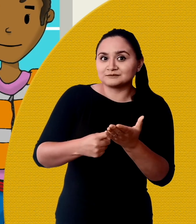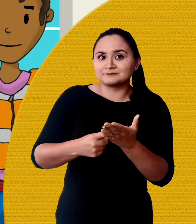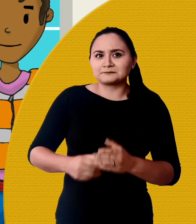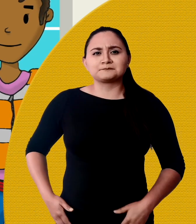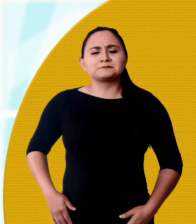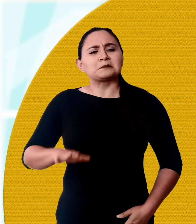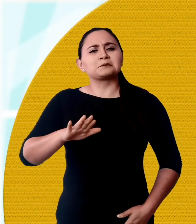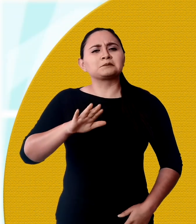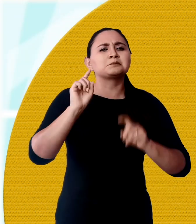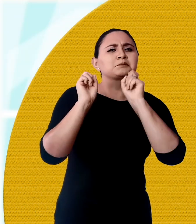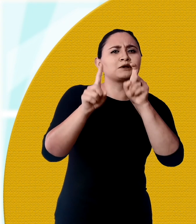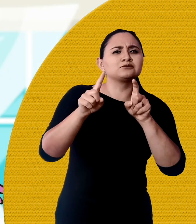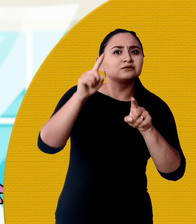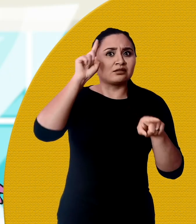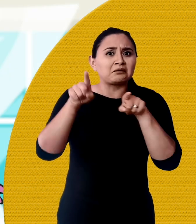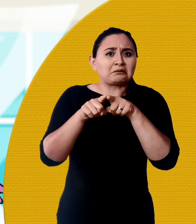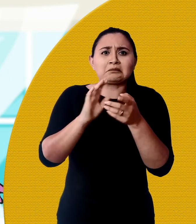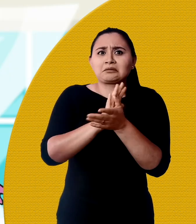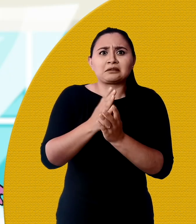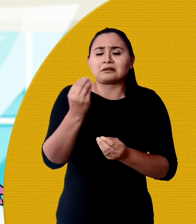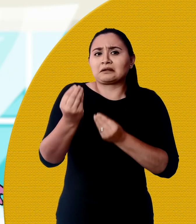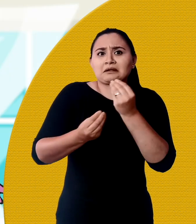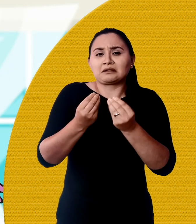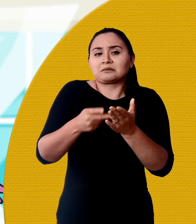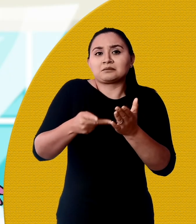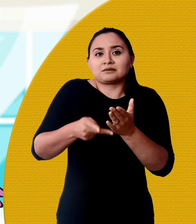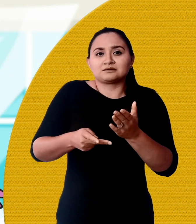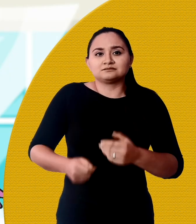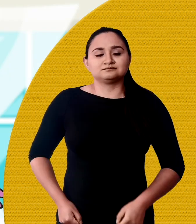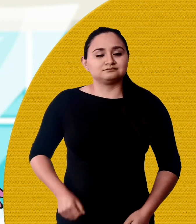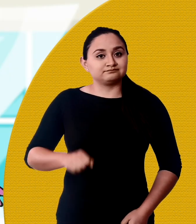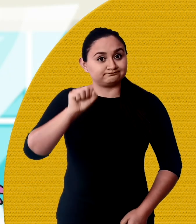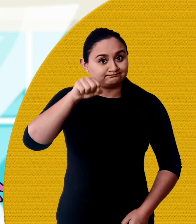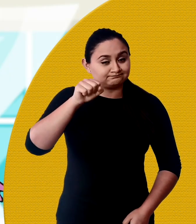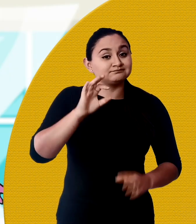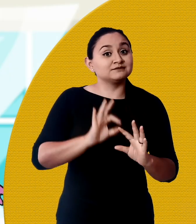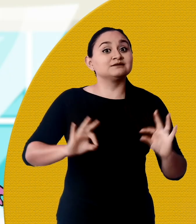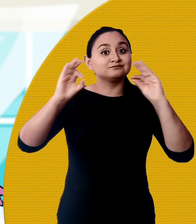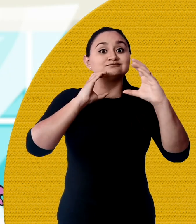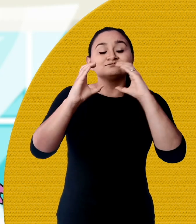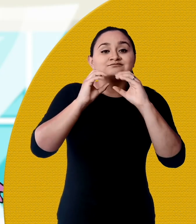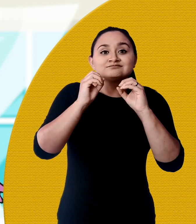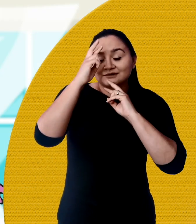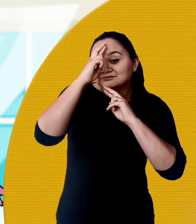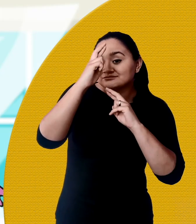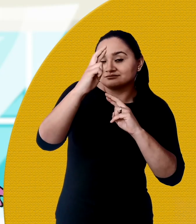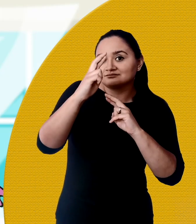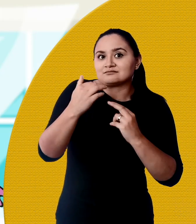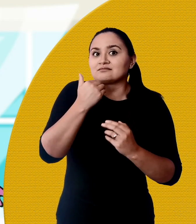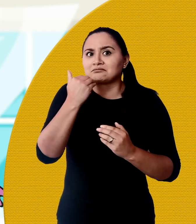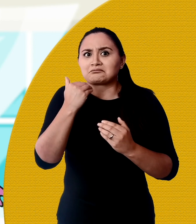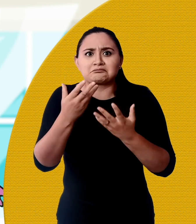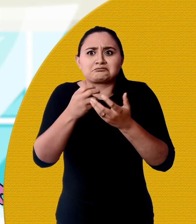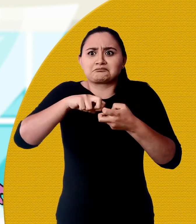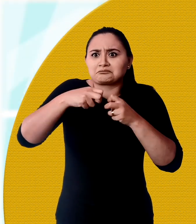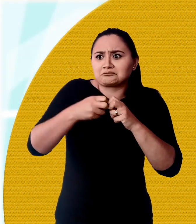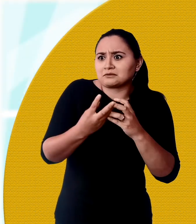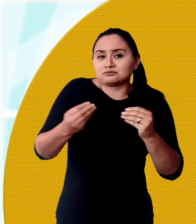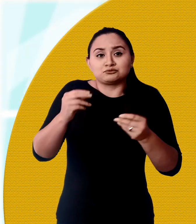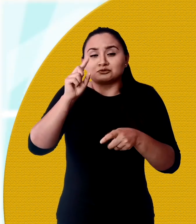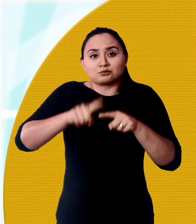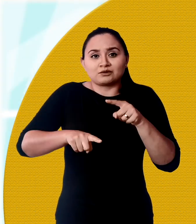no nos podemos poner de acuerdo? Es clave comunicarnos con respeto. Si no encontramos solución, busquemos apoyo.